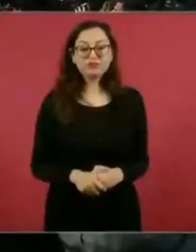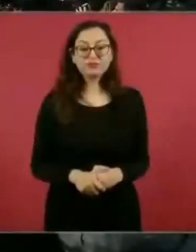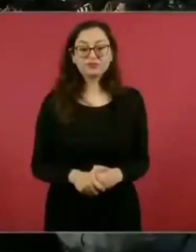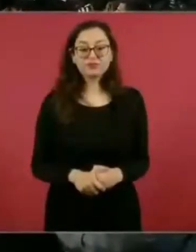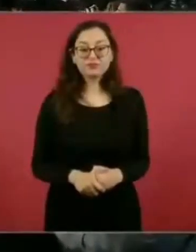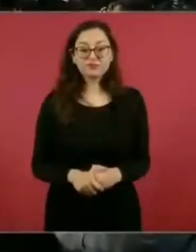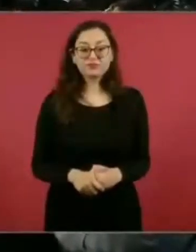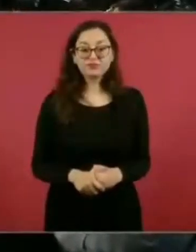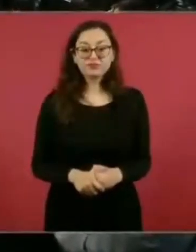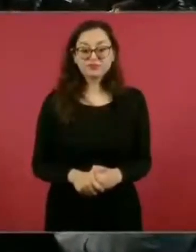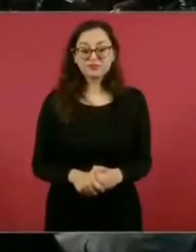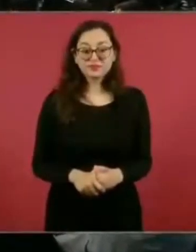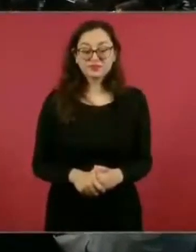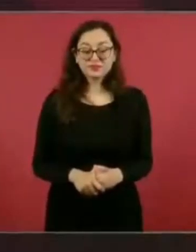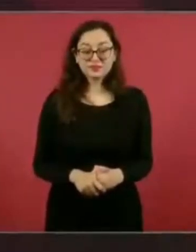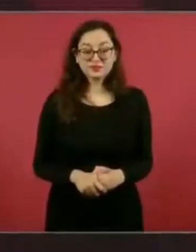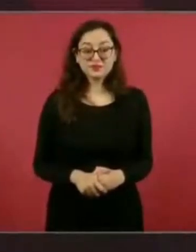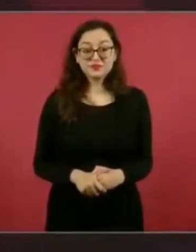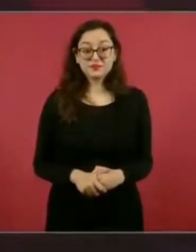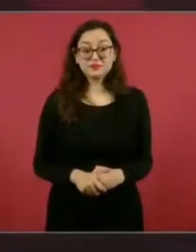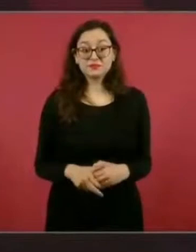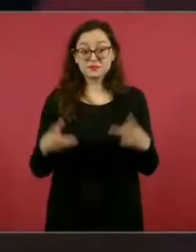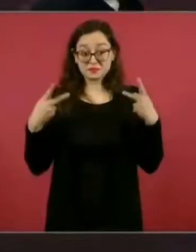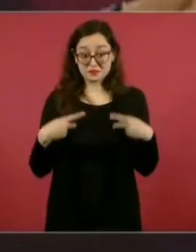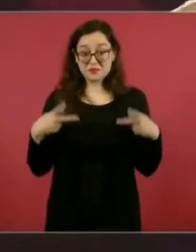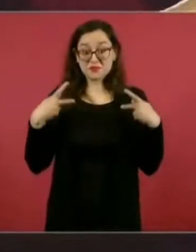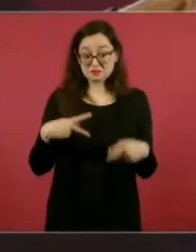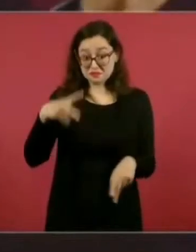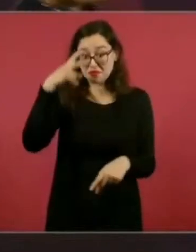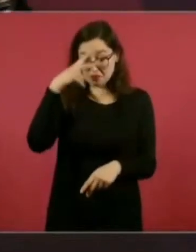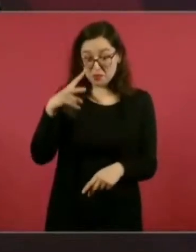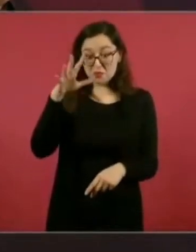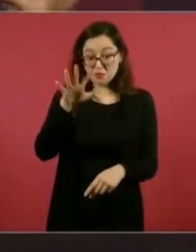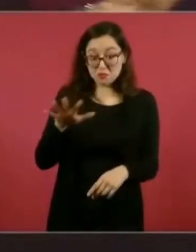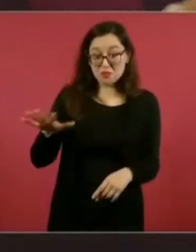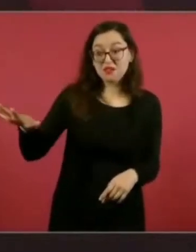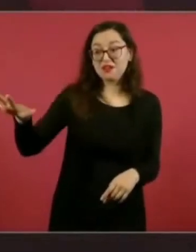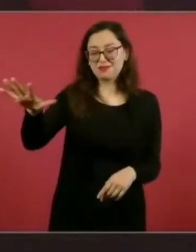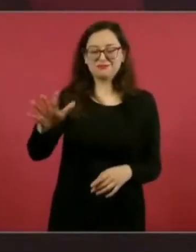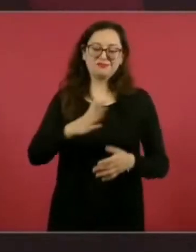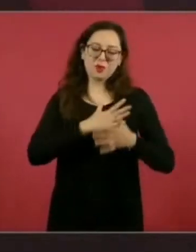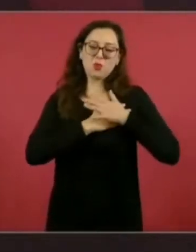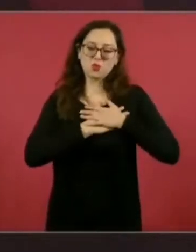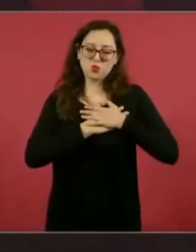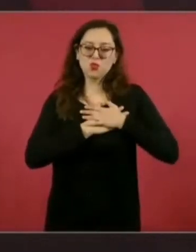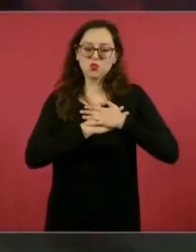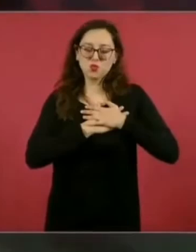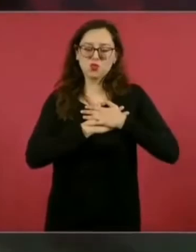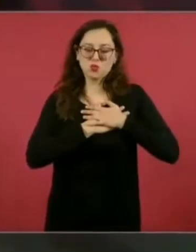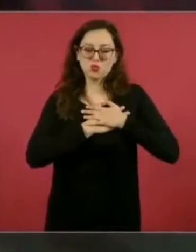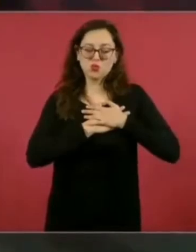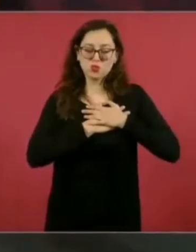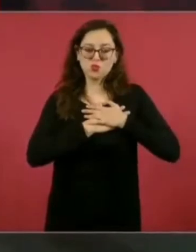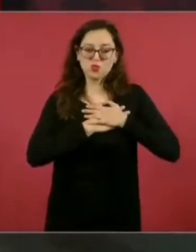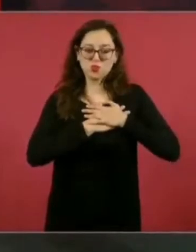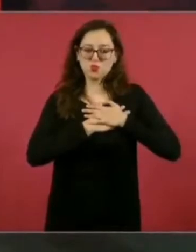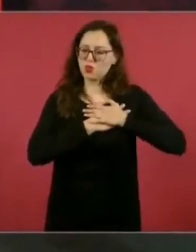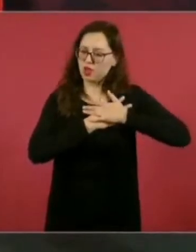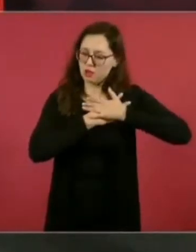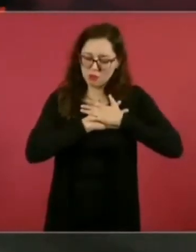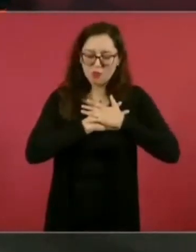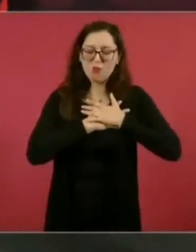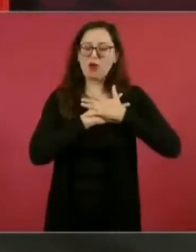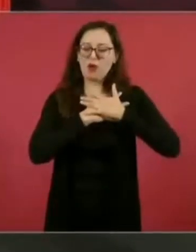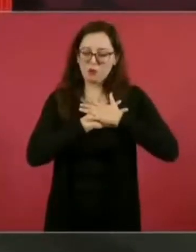Que el pueblo de México es amoroso, amoroso,